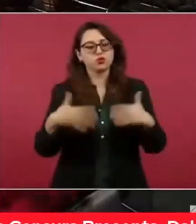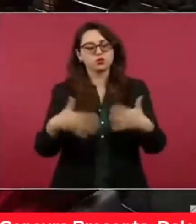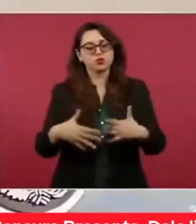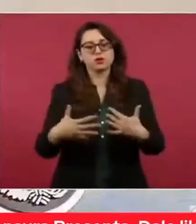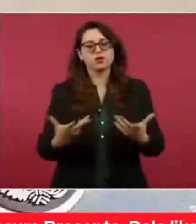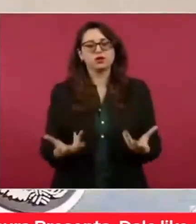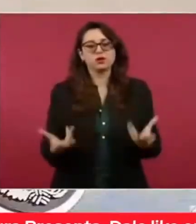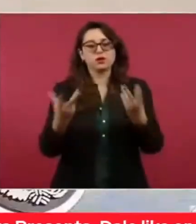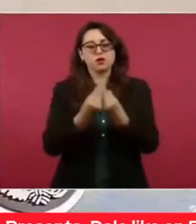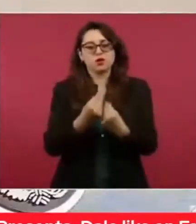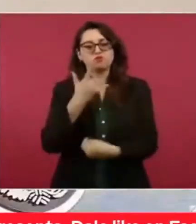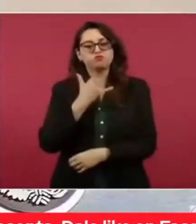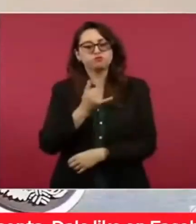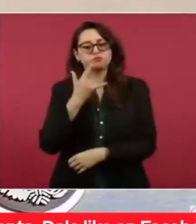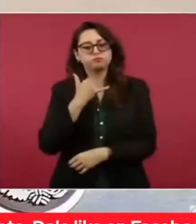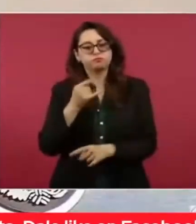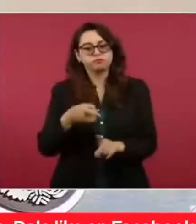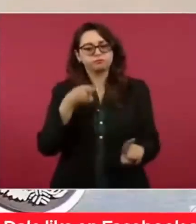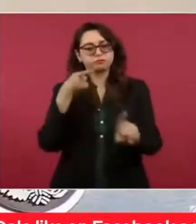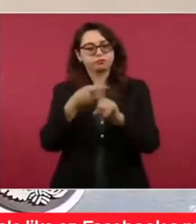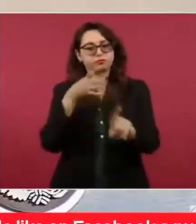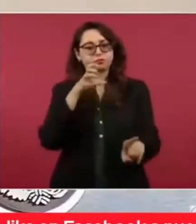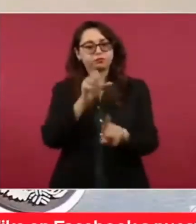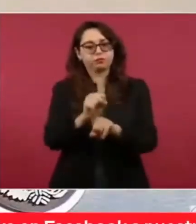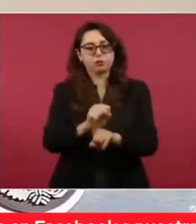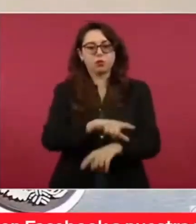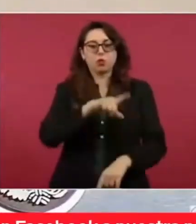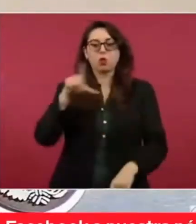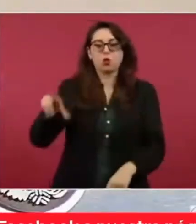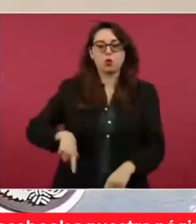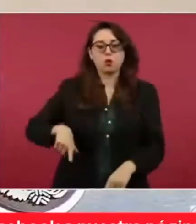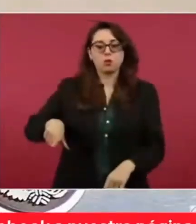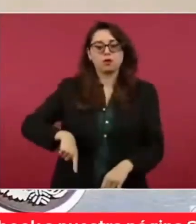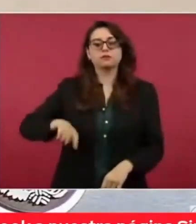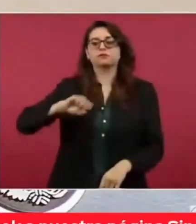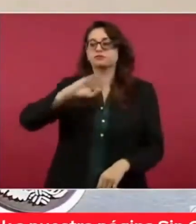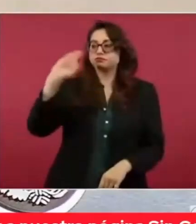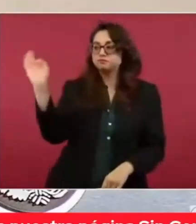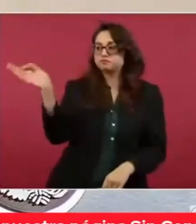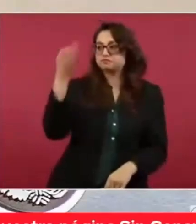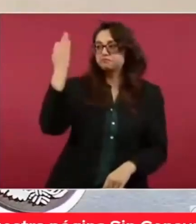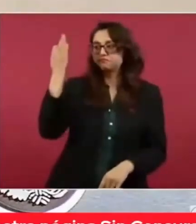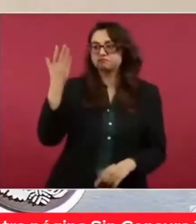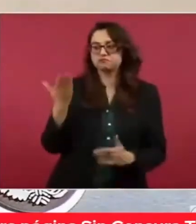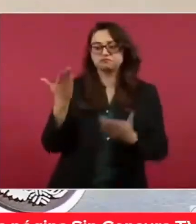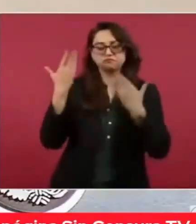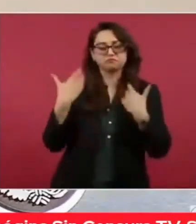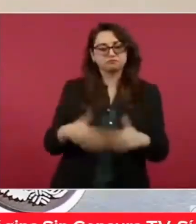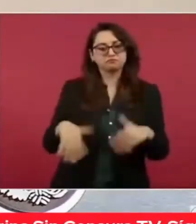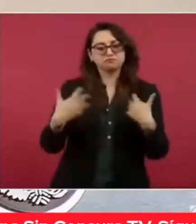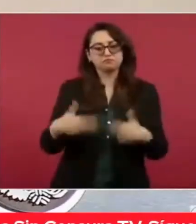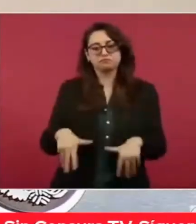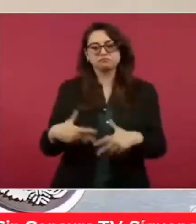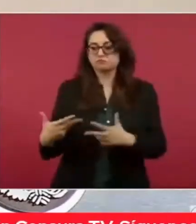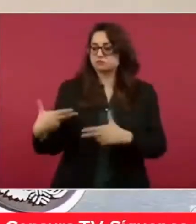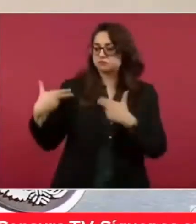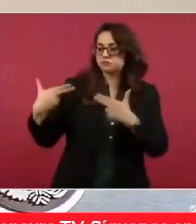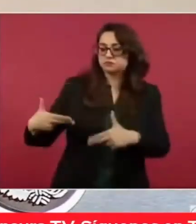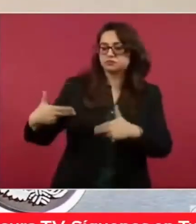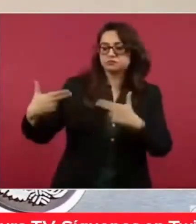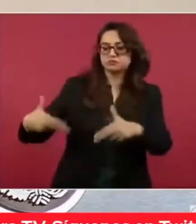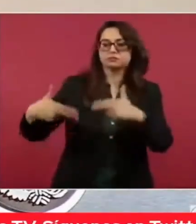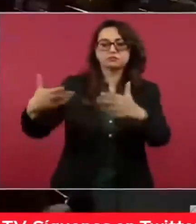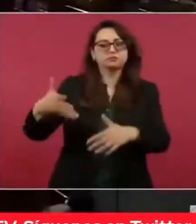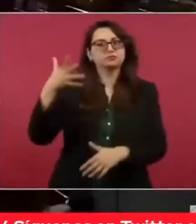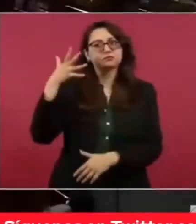juntas y juntos. Su gobierno, el gobierno federal, sin lugar a dudas constituye un gran legado porque